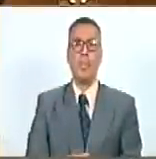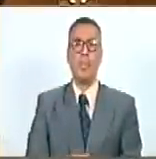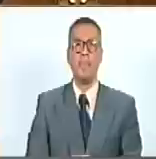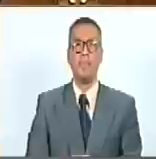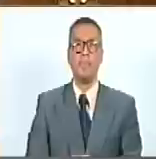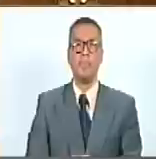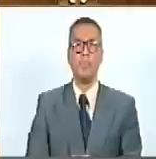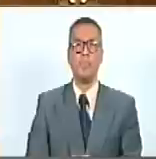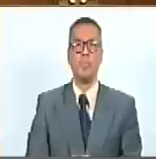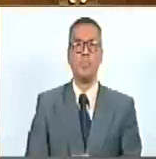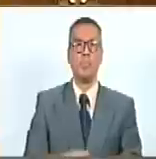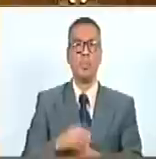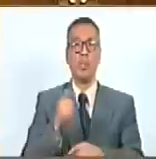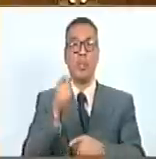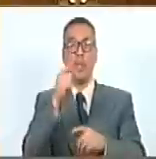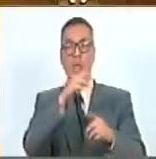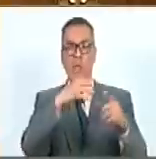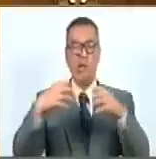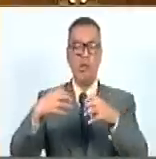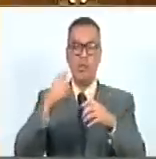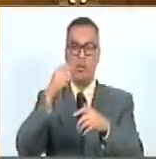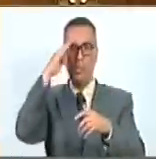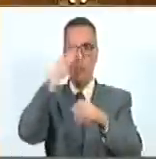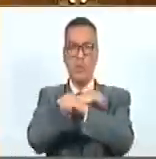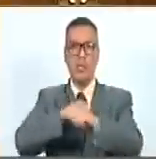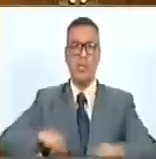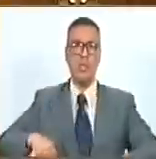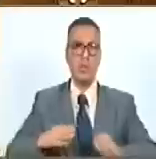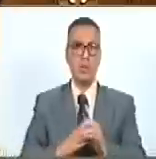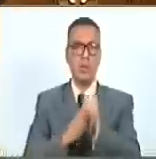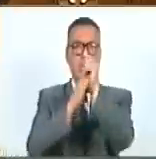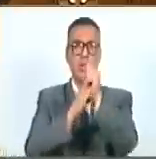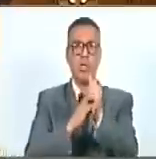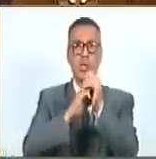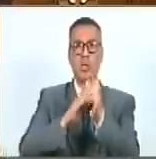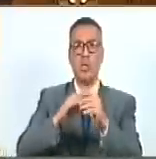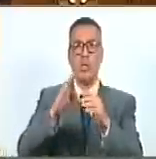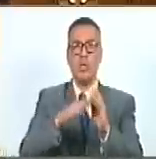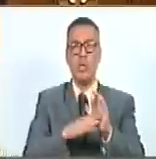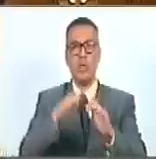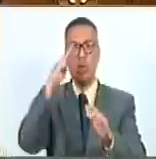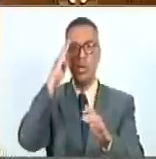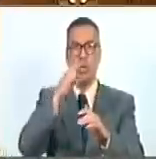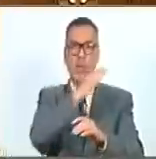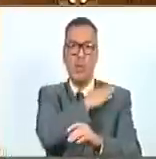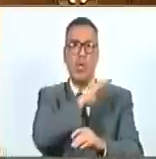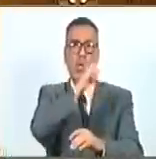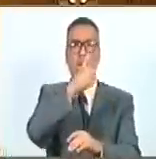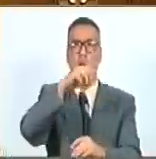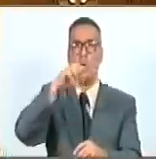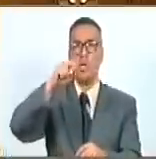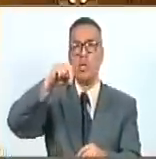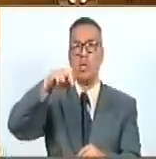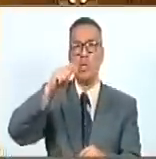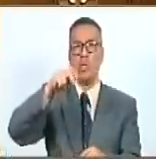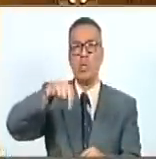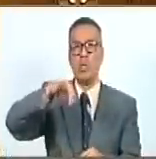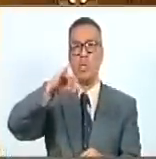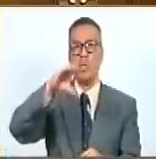El ejército independentista comandado por el general de brigada Antonio José de Sucre,